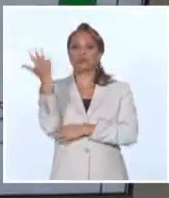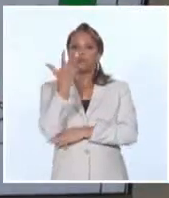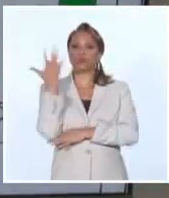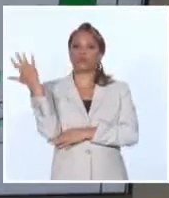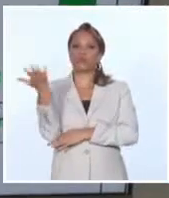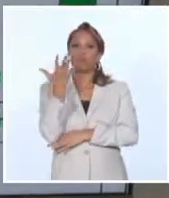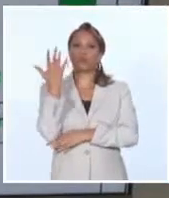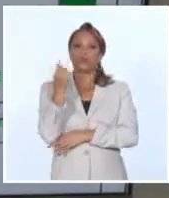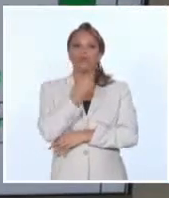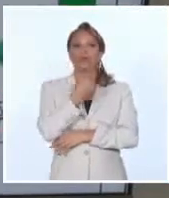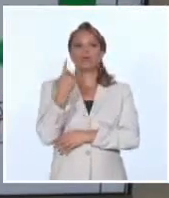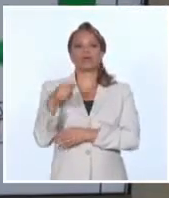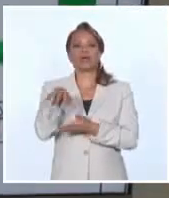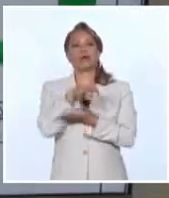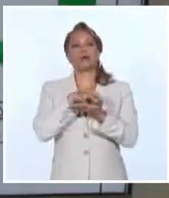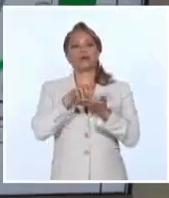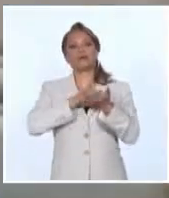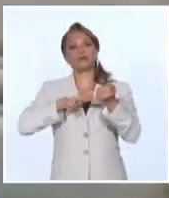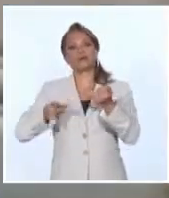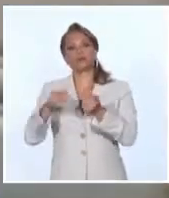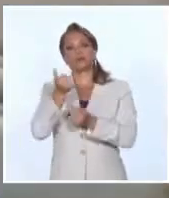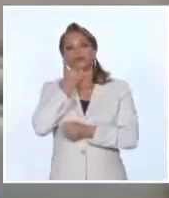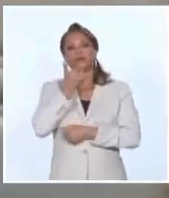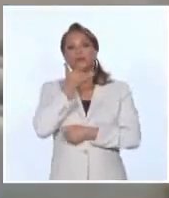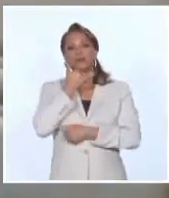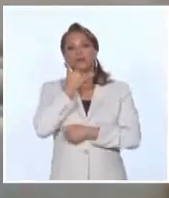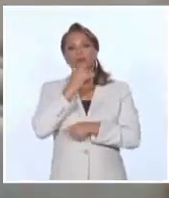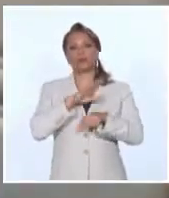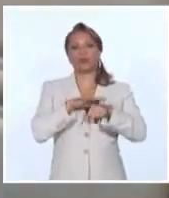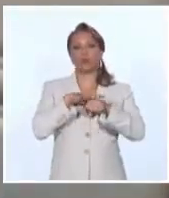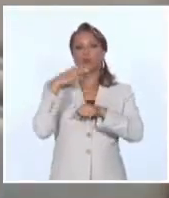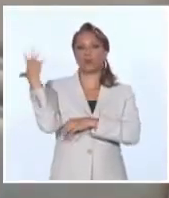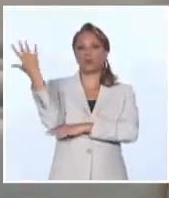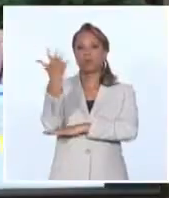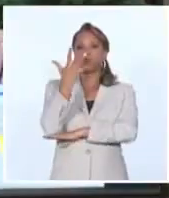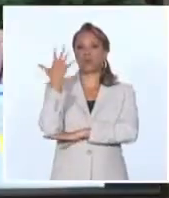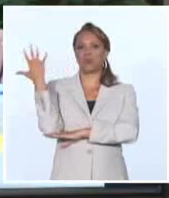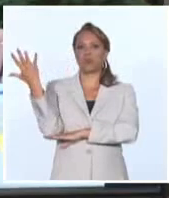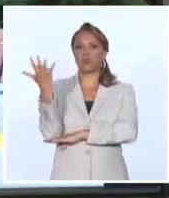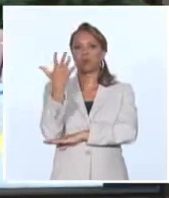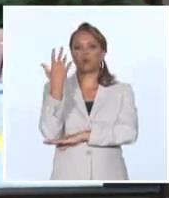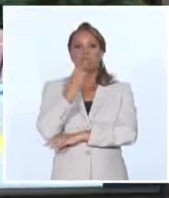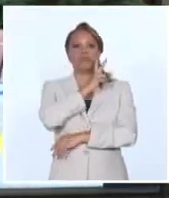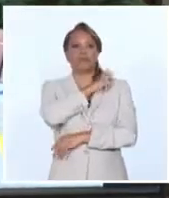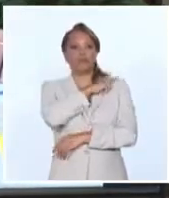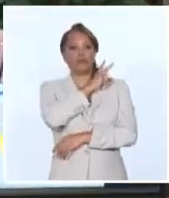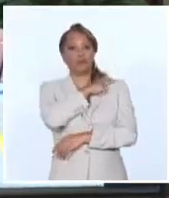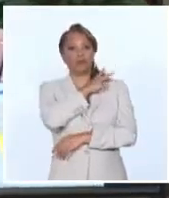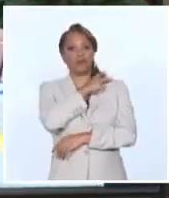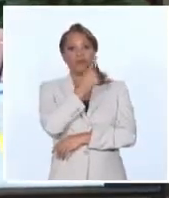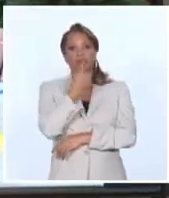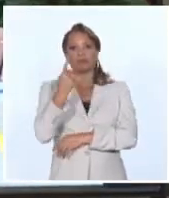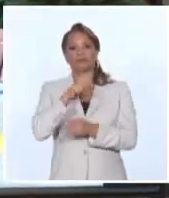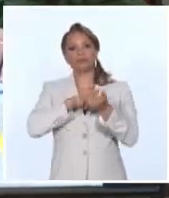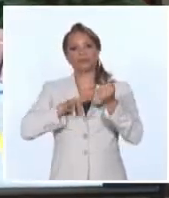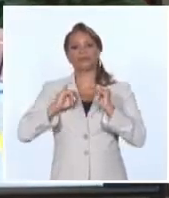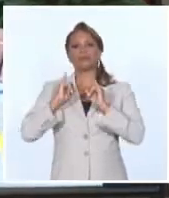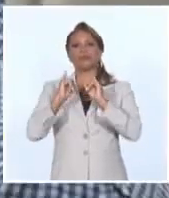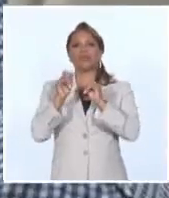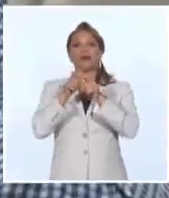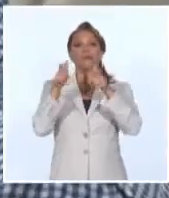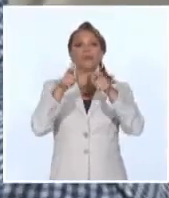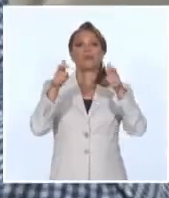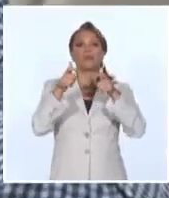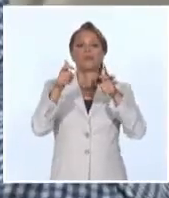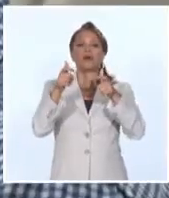Desde cada uno de los territorios más afectados por el fenómeno hidrometeorológico, sus máximas autoridades informaron que los mayores impactos